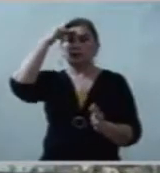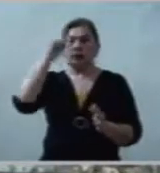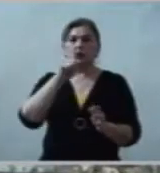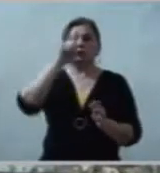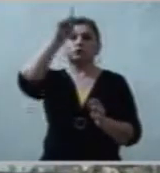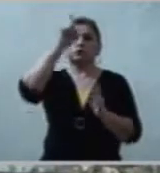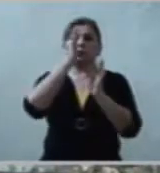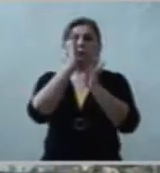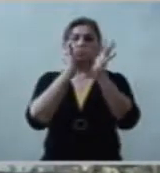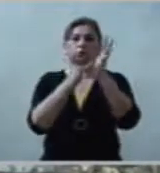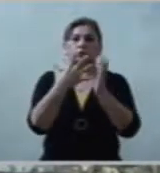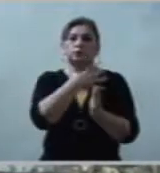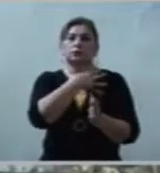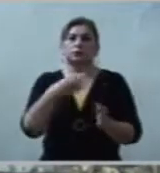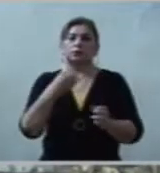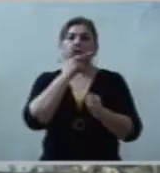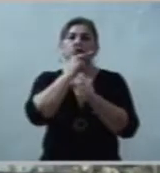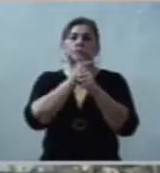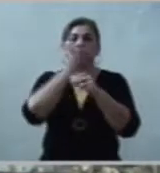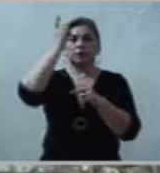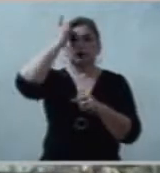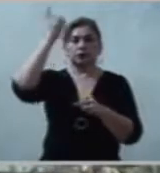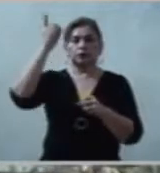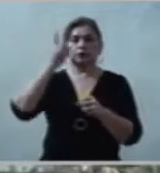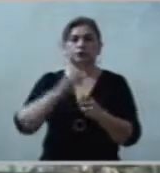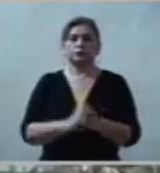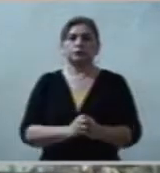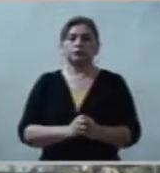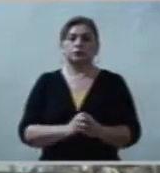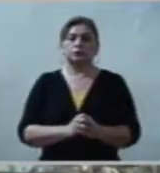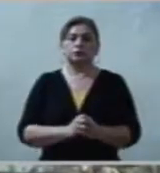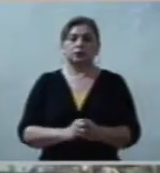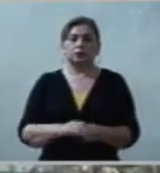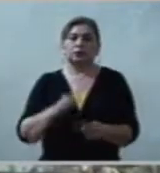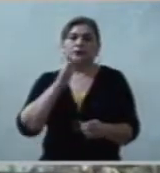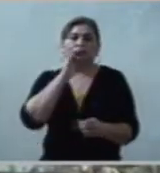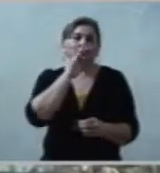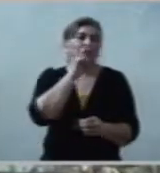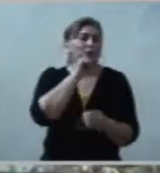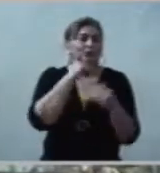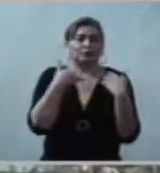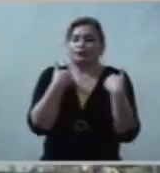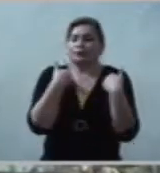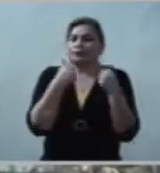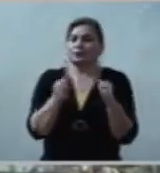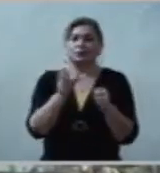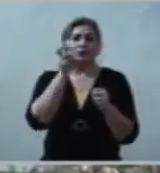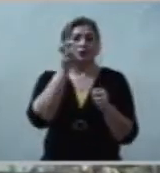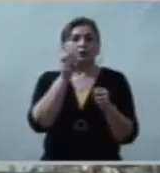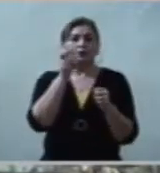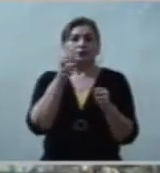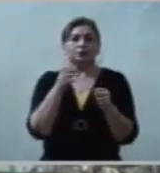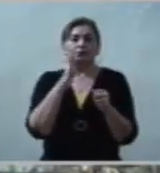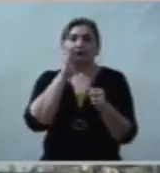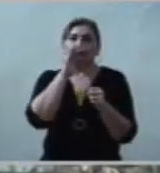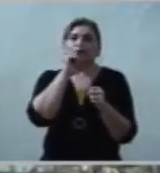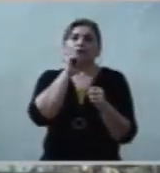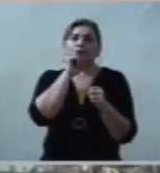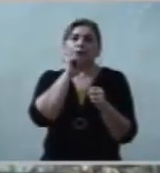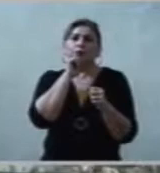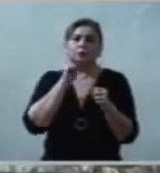eres el Hijo de Dios. Aunque no alcancemos a comprender la